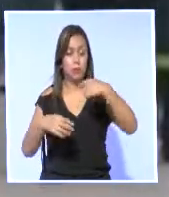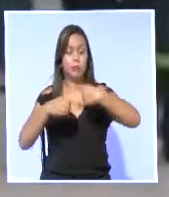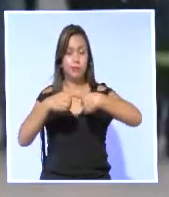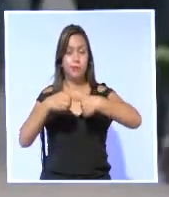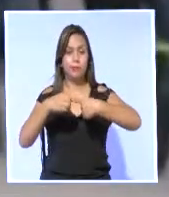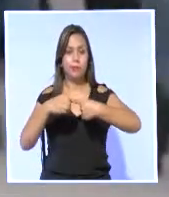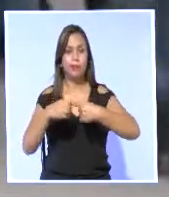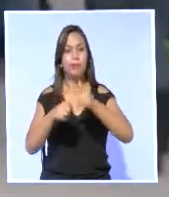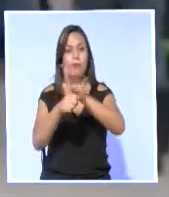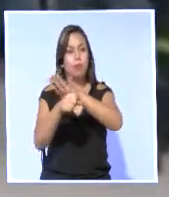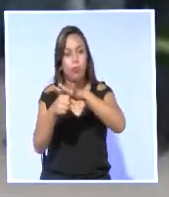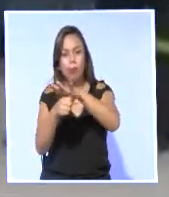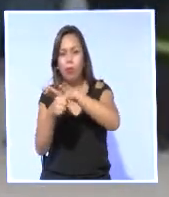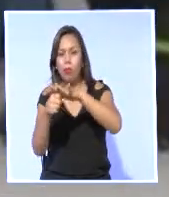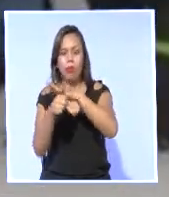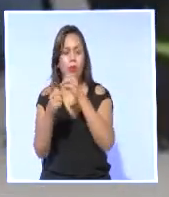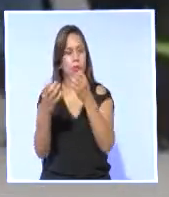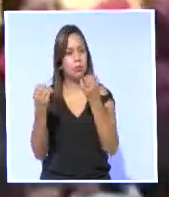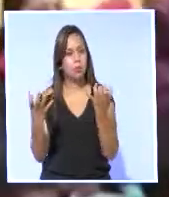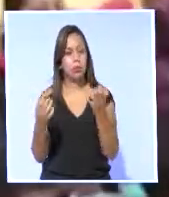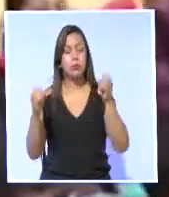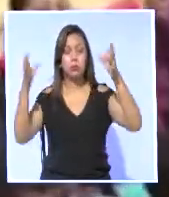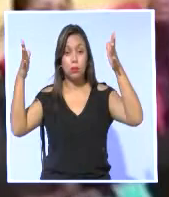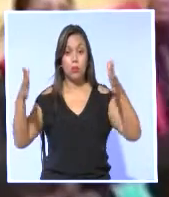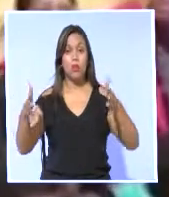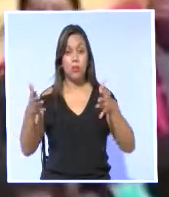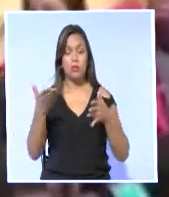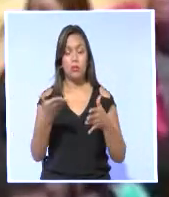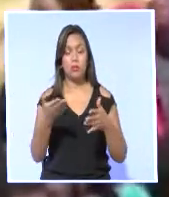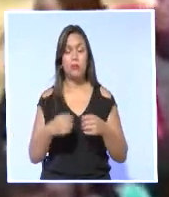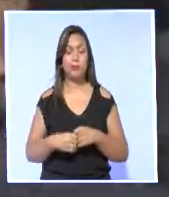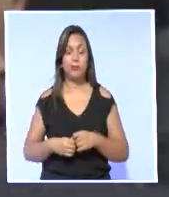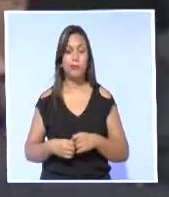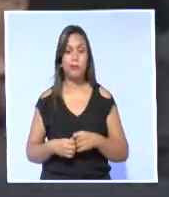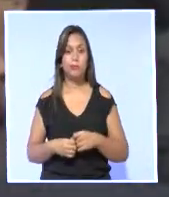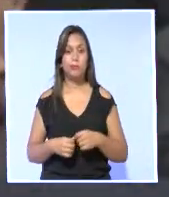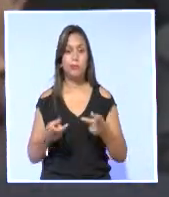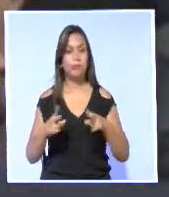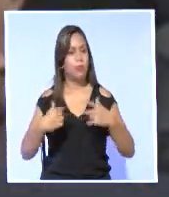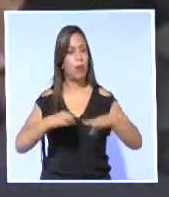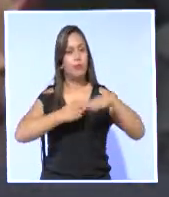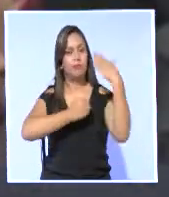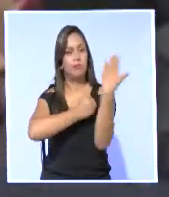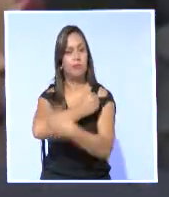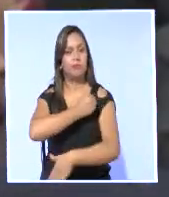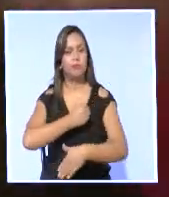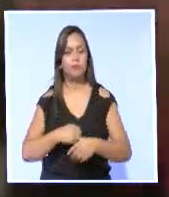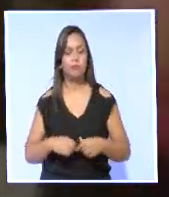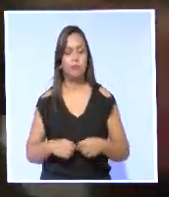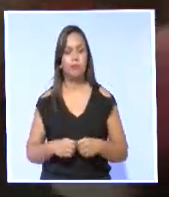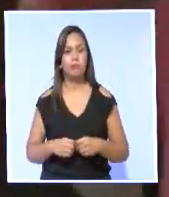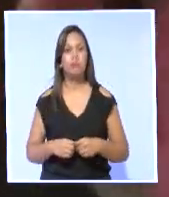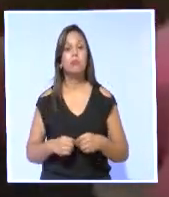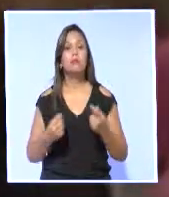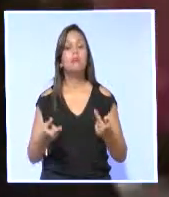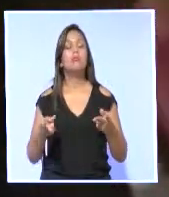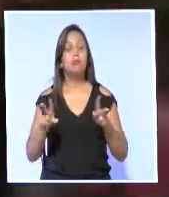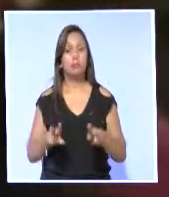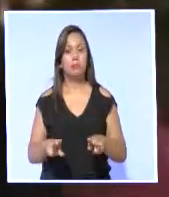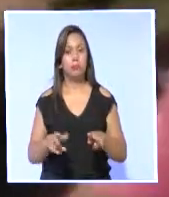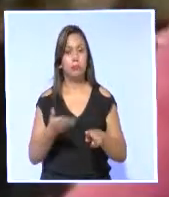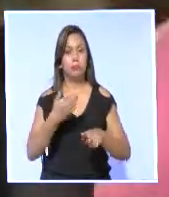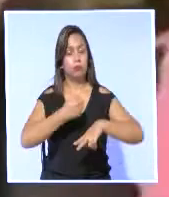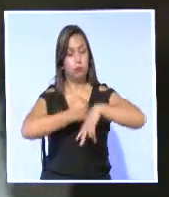al haber sido víctimas de abuso sexual por parte de un docente de la institución, quien ya fue sentenciado por el delito. Como parte de la